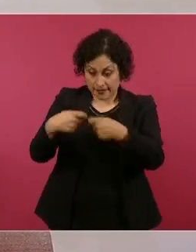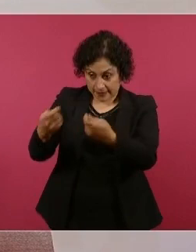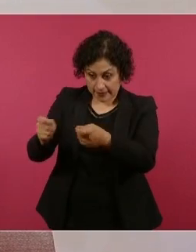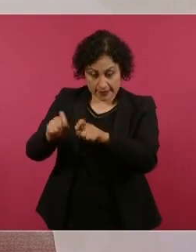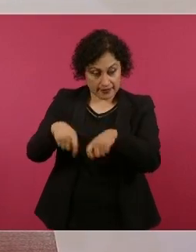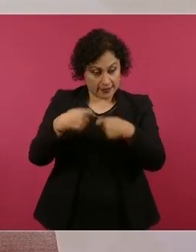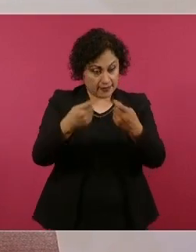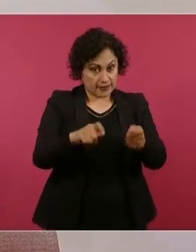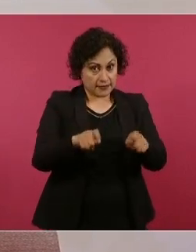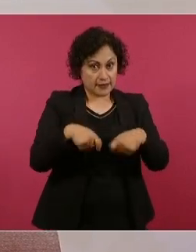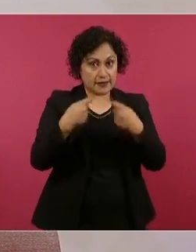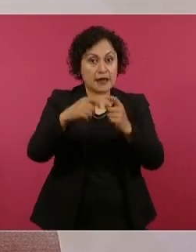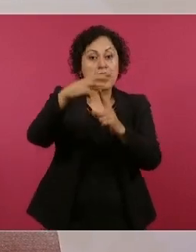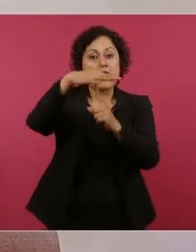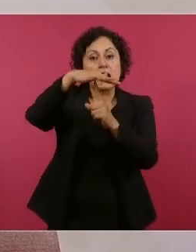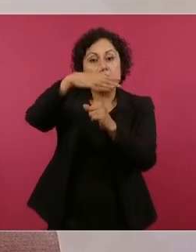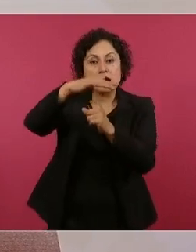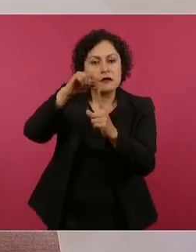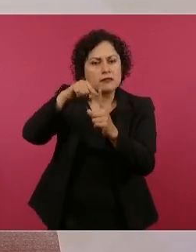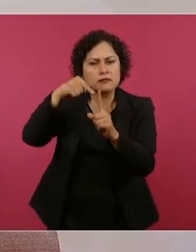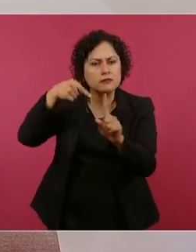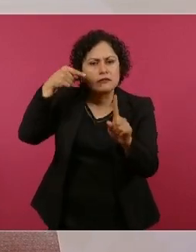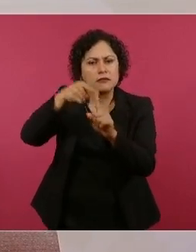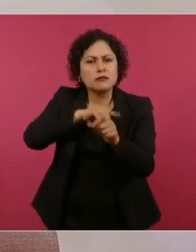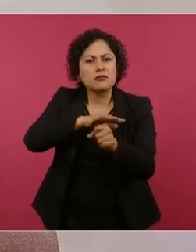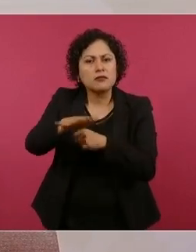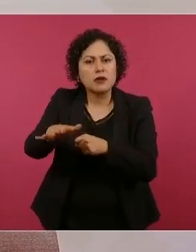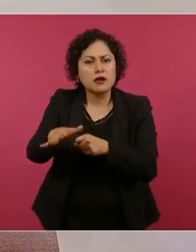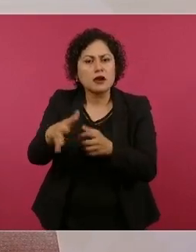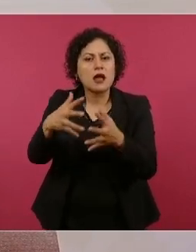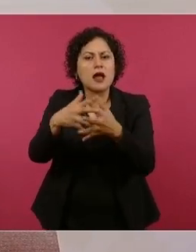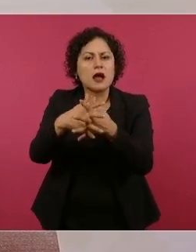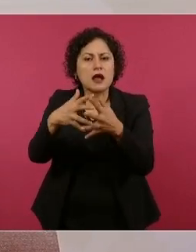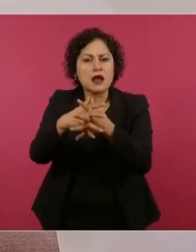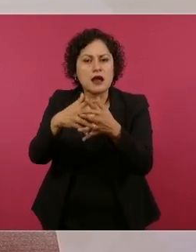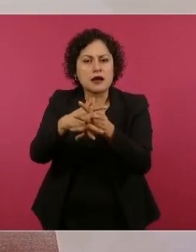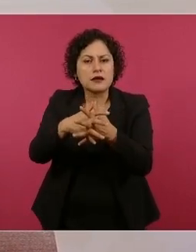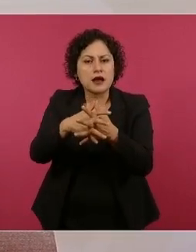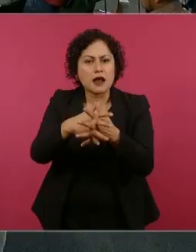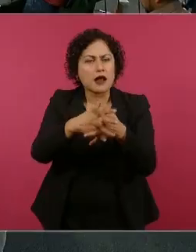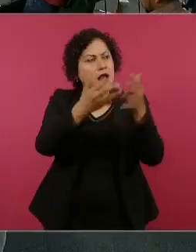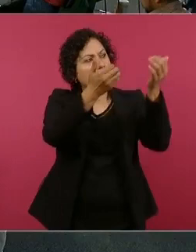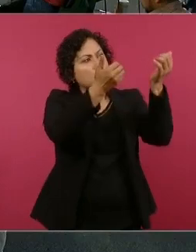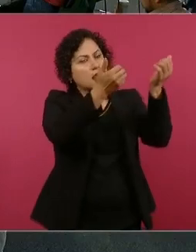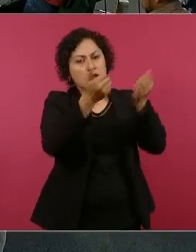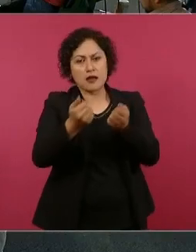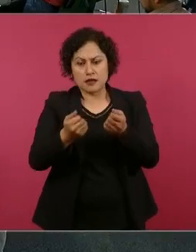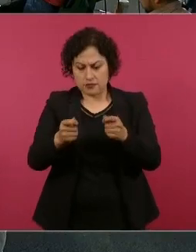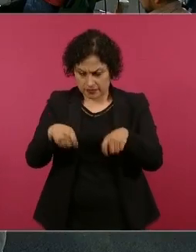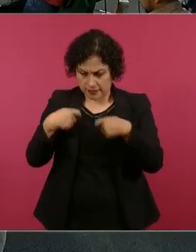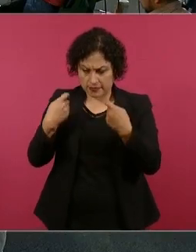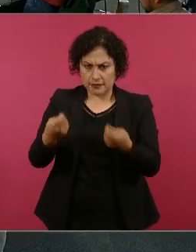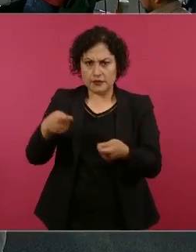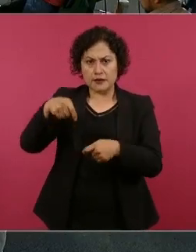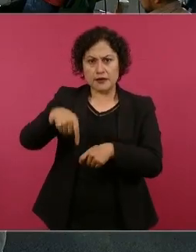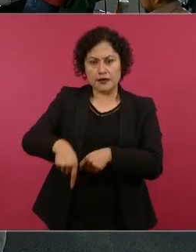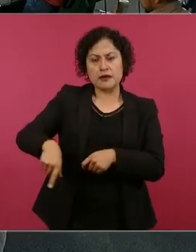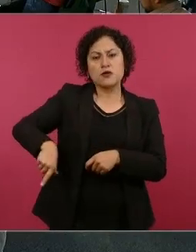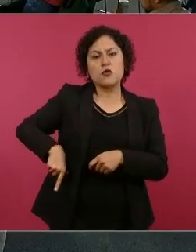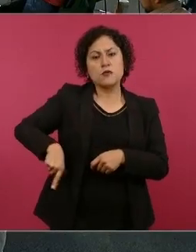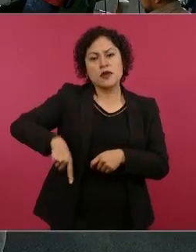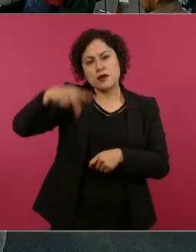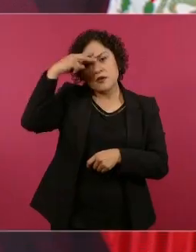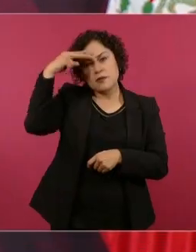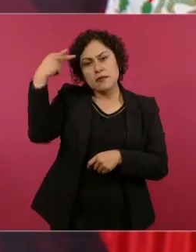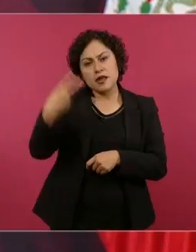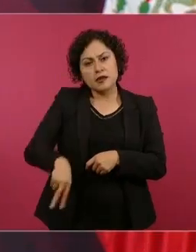de guerra al gobierno de México, al gobierno de Calderón,